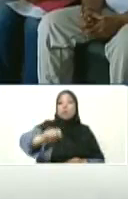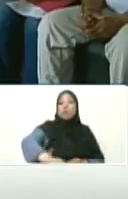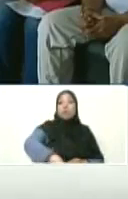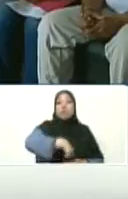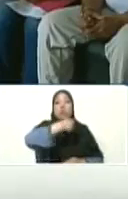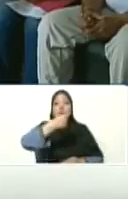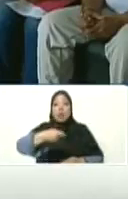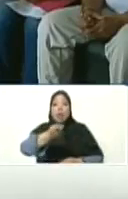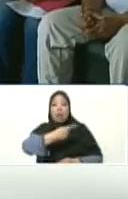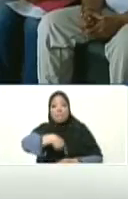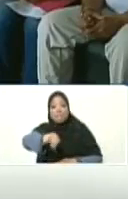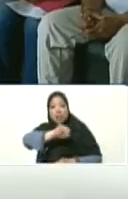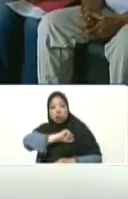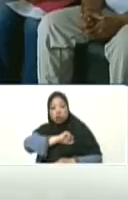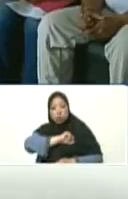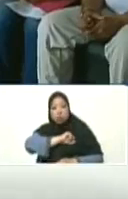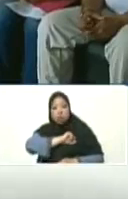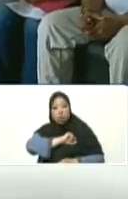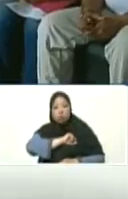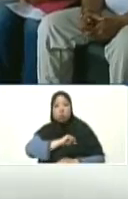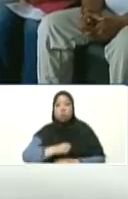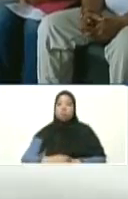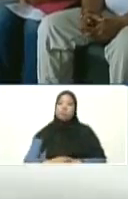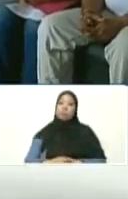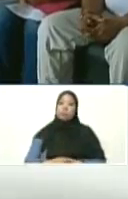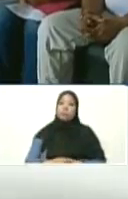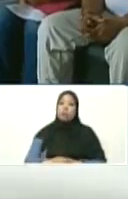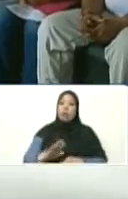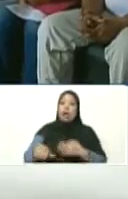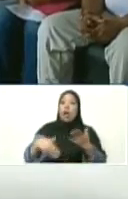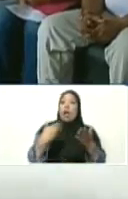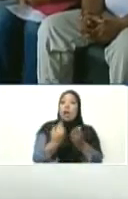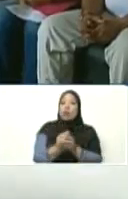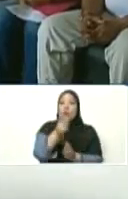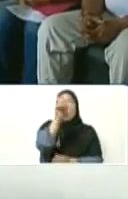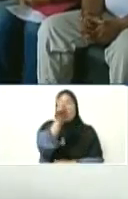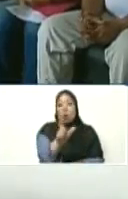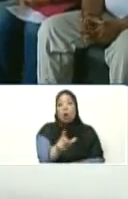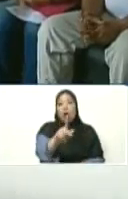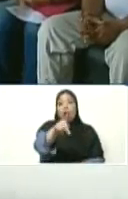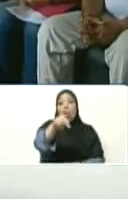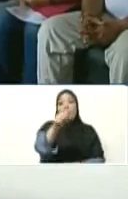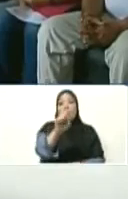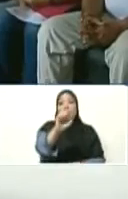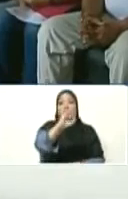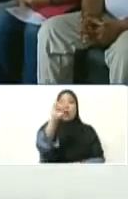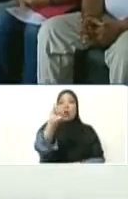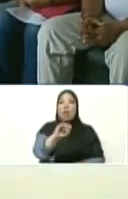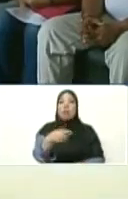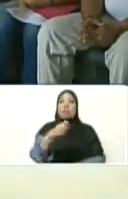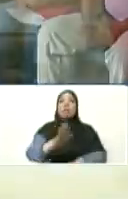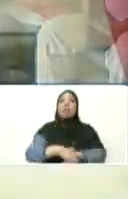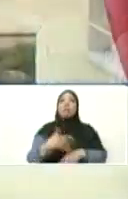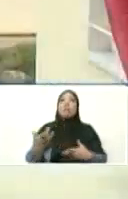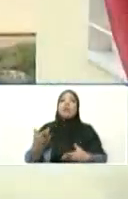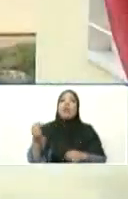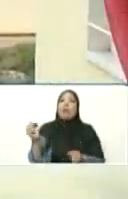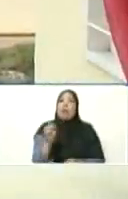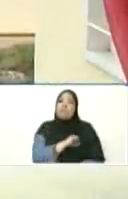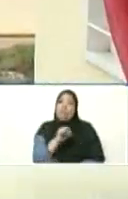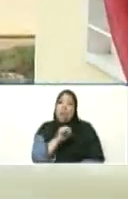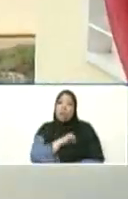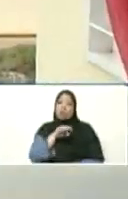imperialista, fue hasta donde Paes y Paes le dije ¿qué te pasa, negro? ¿te acobardaste?